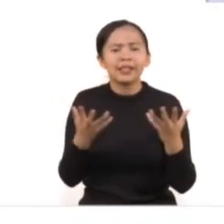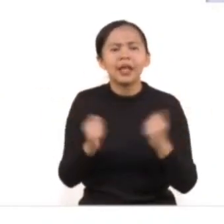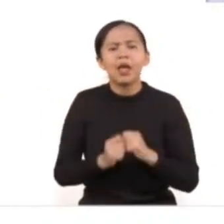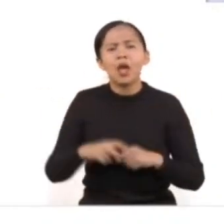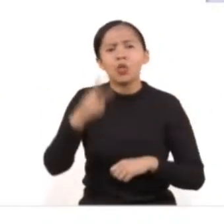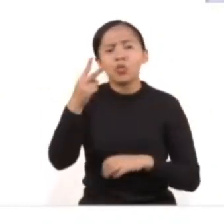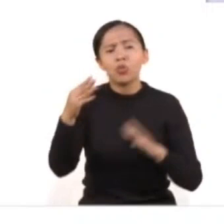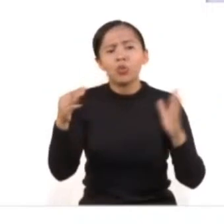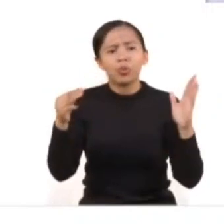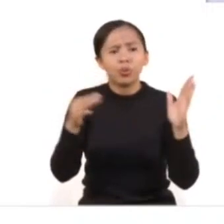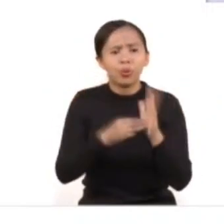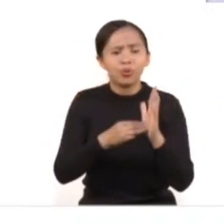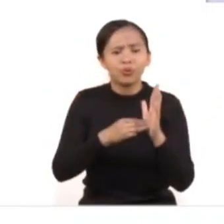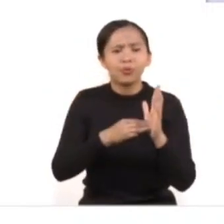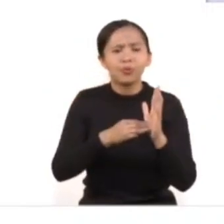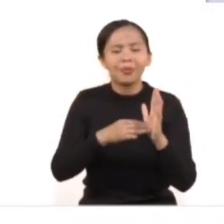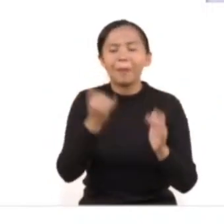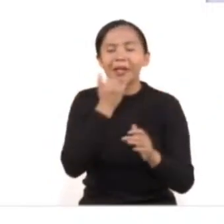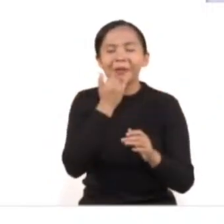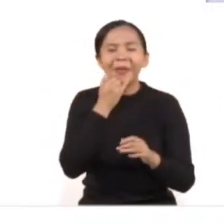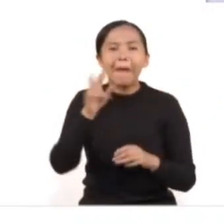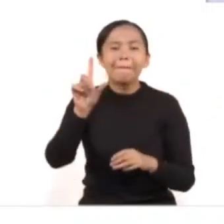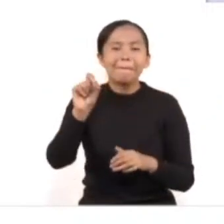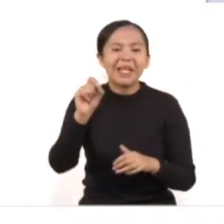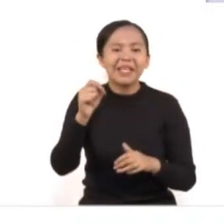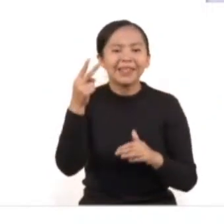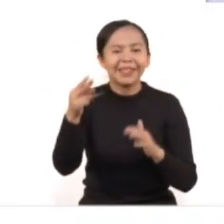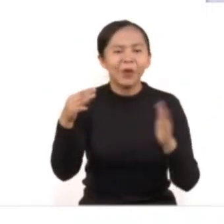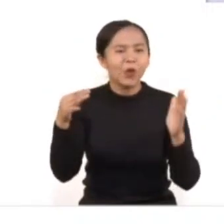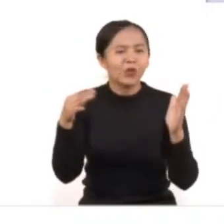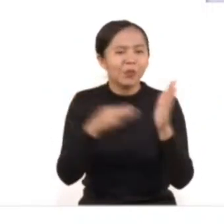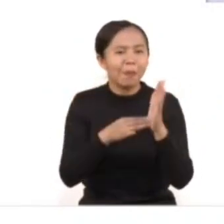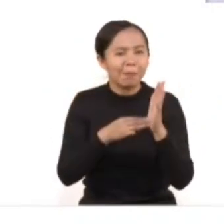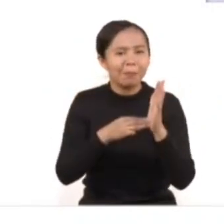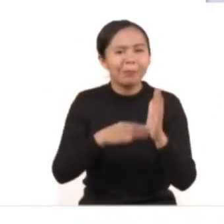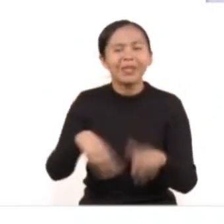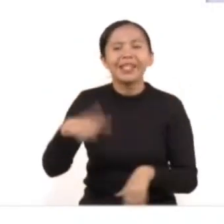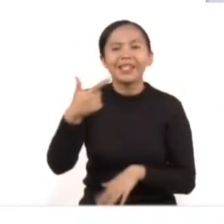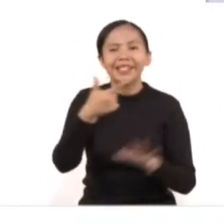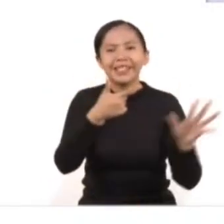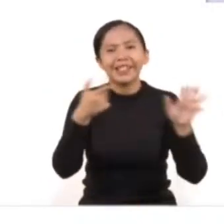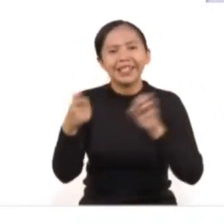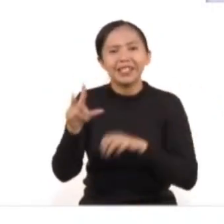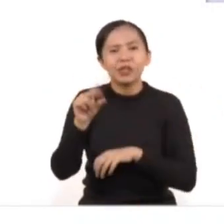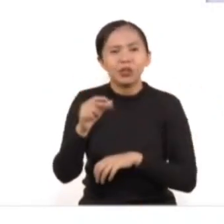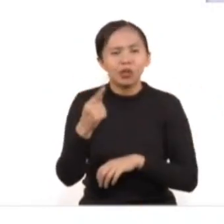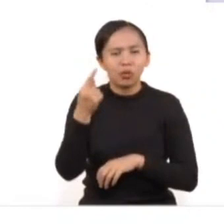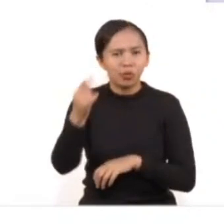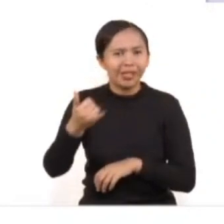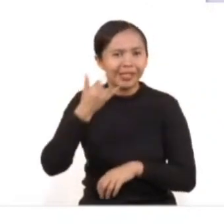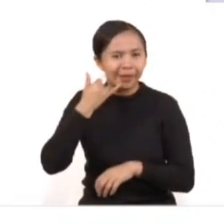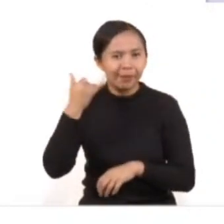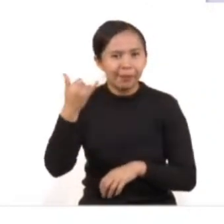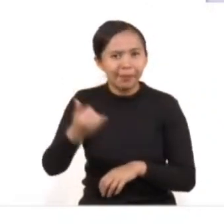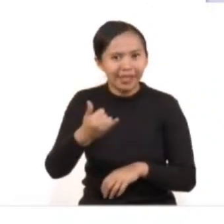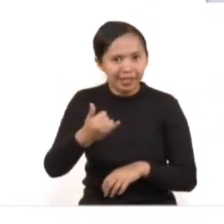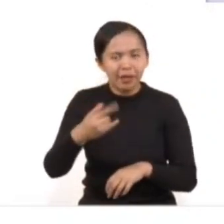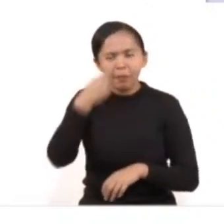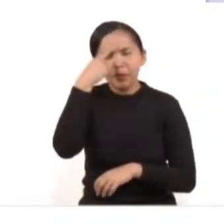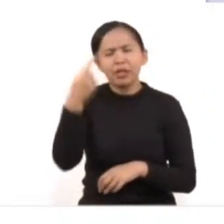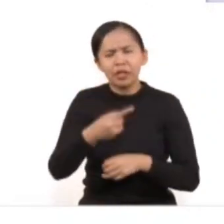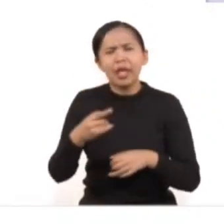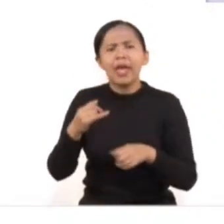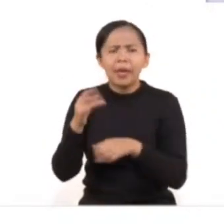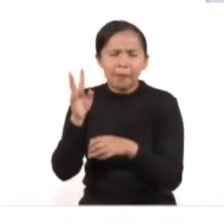conocer si la atención que se brindó fue la oportuna y la que esperaban las víctimas. Recuerden, es